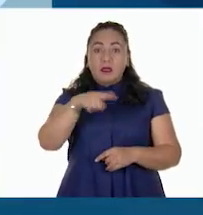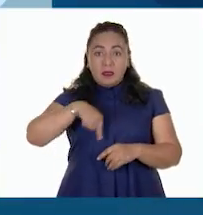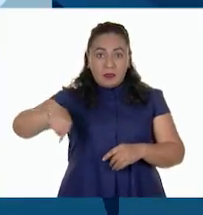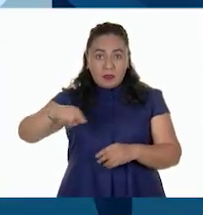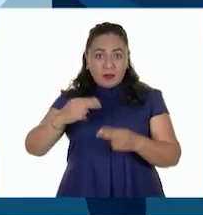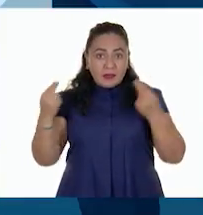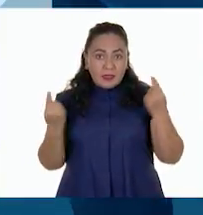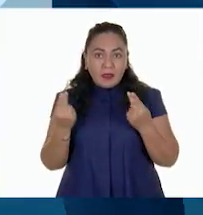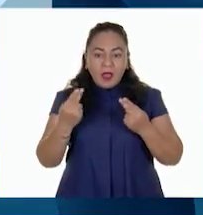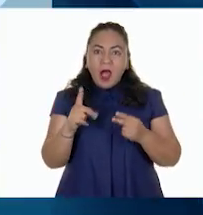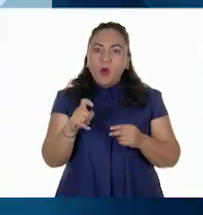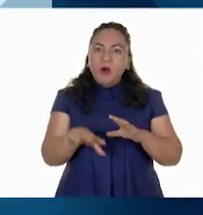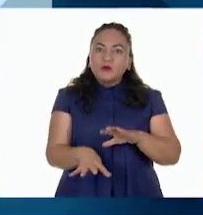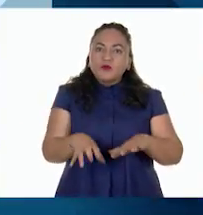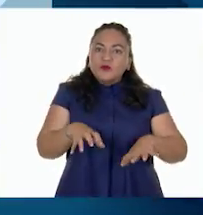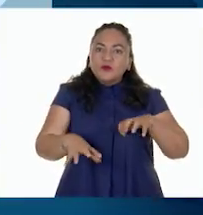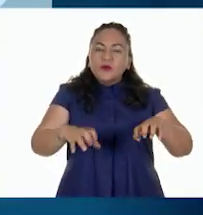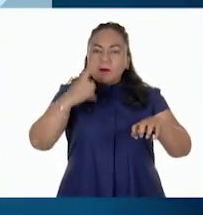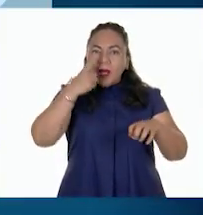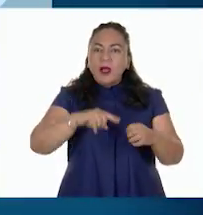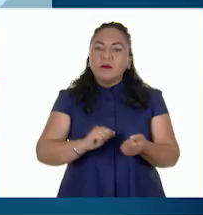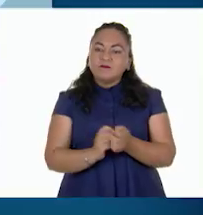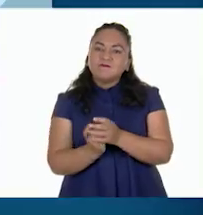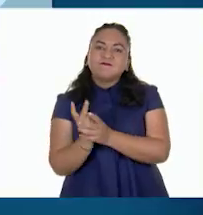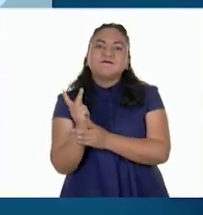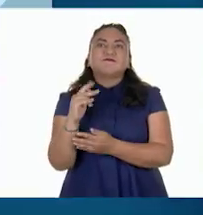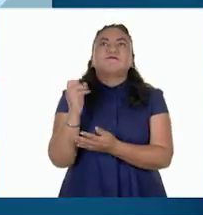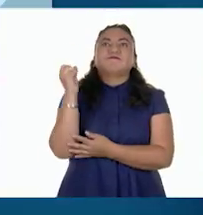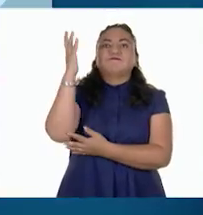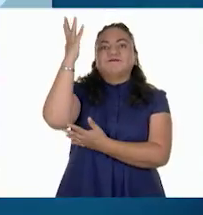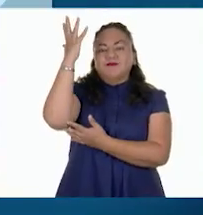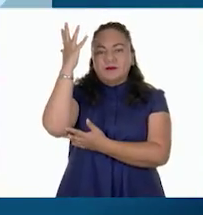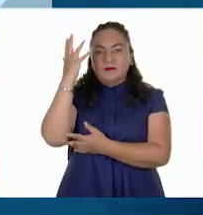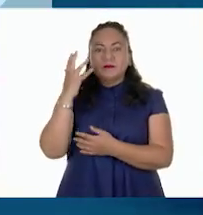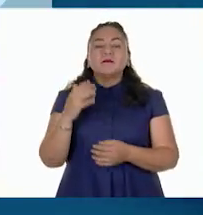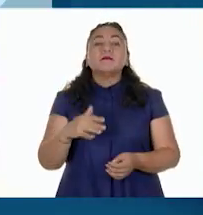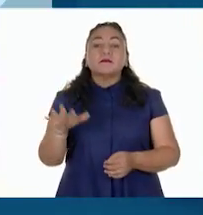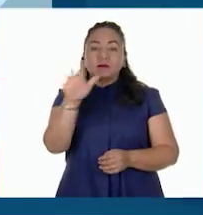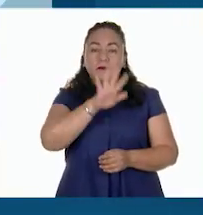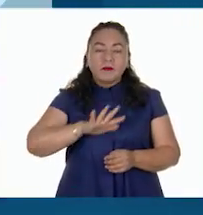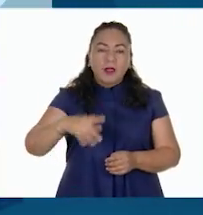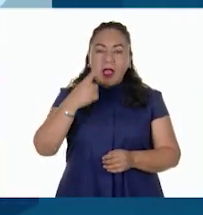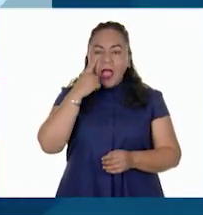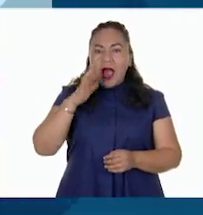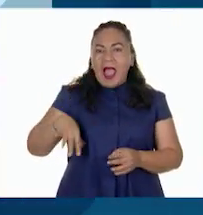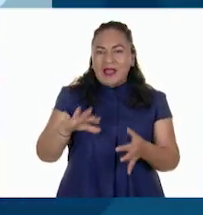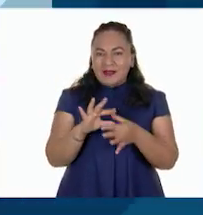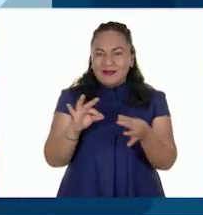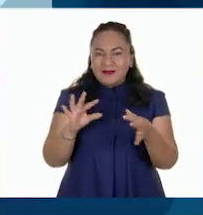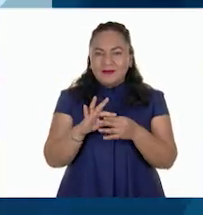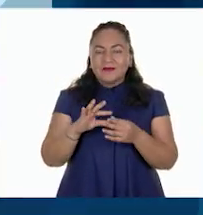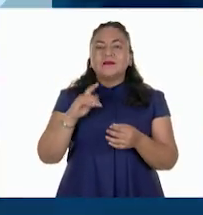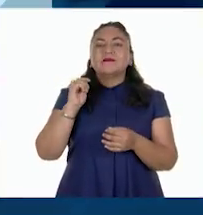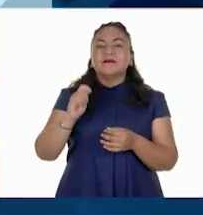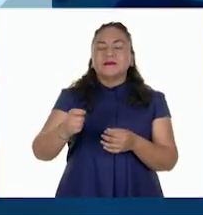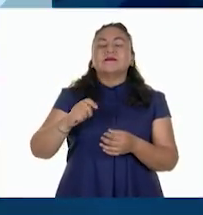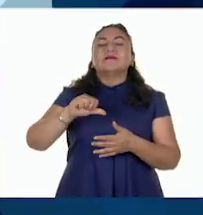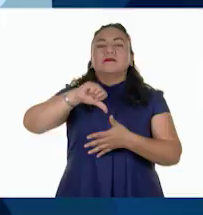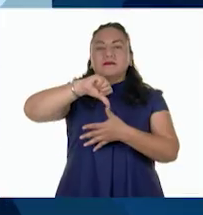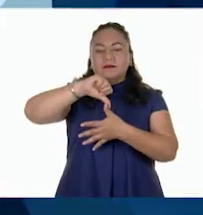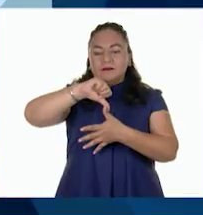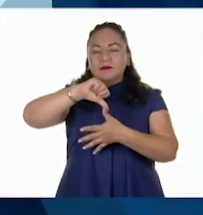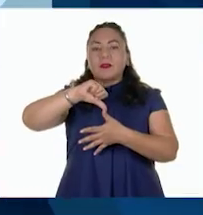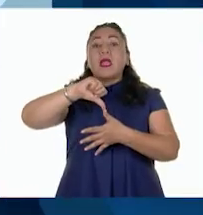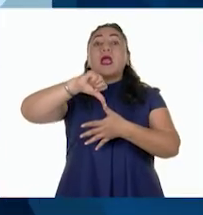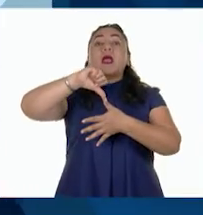para desarrollarse y crecer como podemos observar. En las regiones que comentamos de América del Sur, en